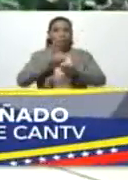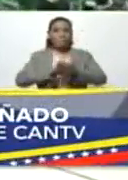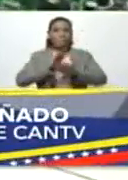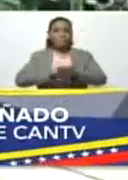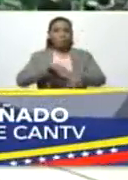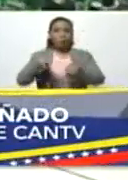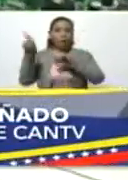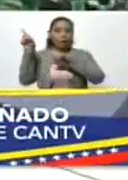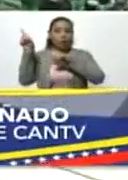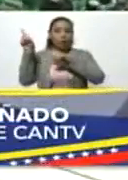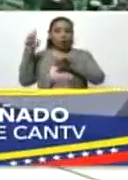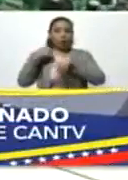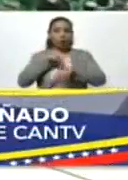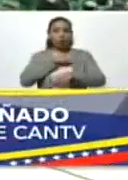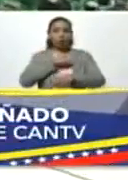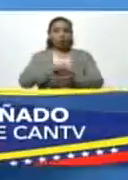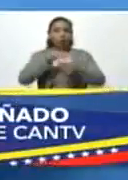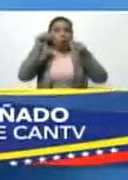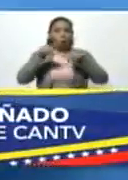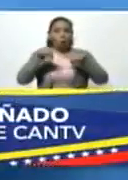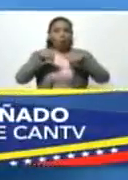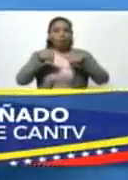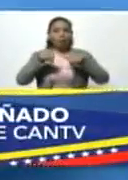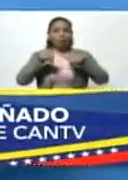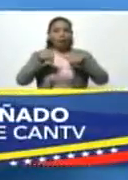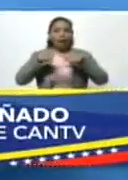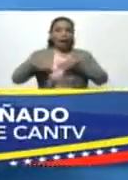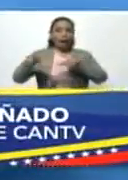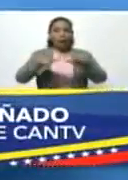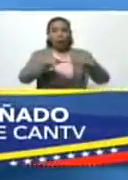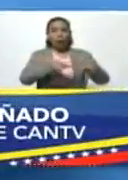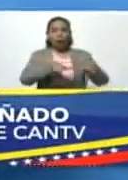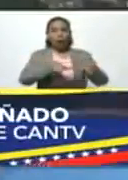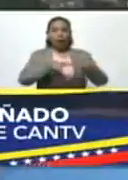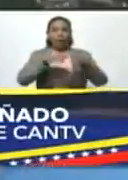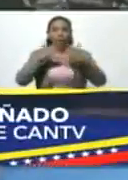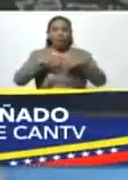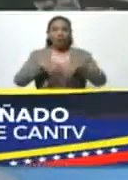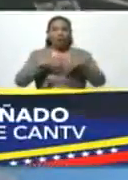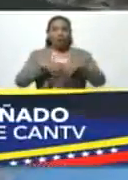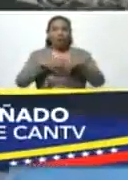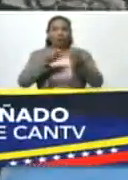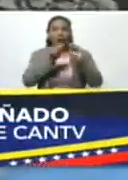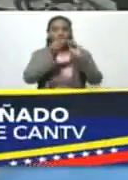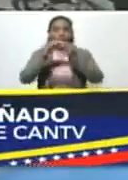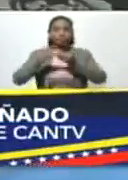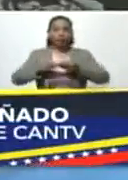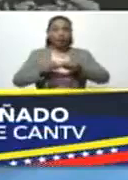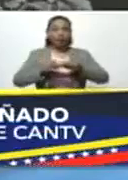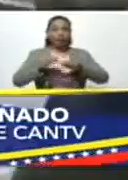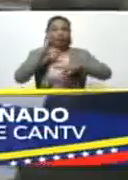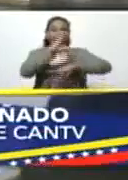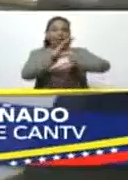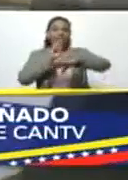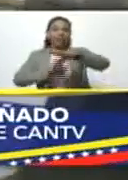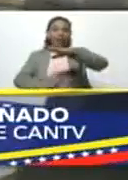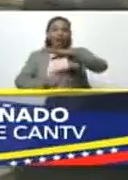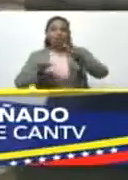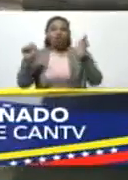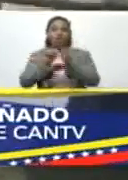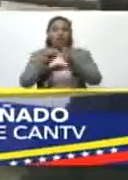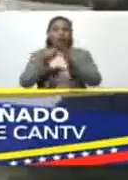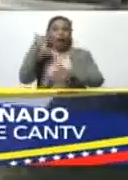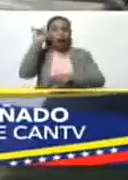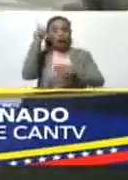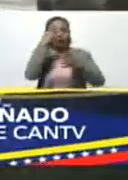que estamos hoy en este espacio industrial de Cante B, donde hay